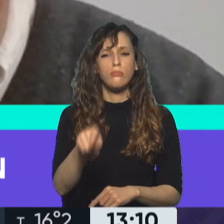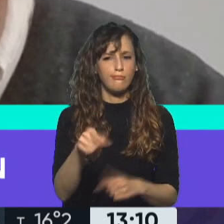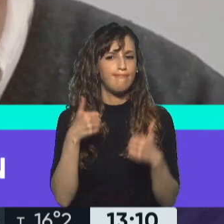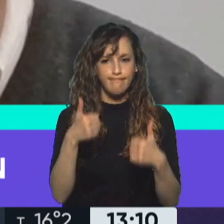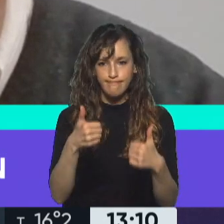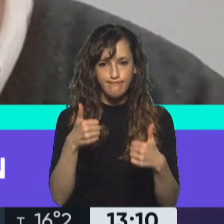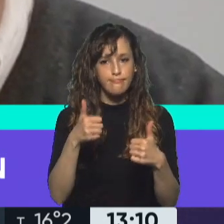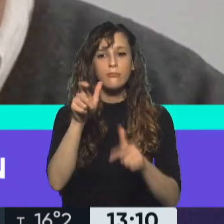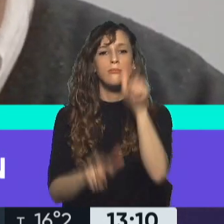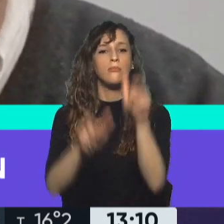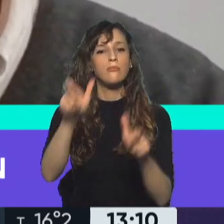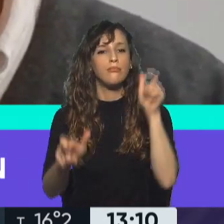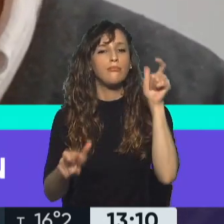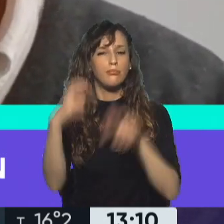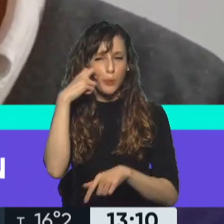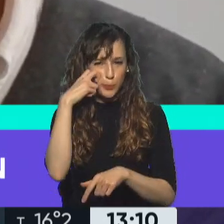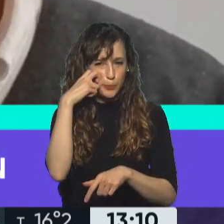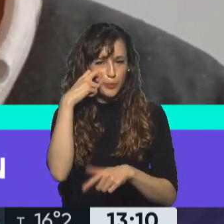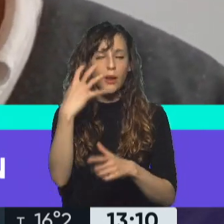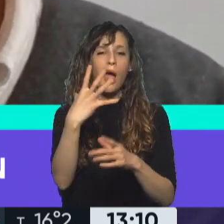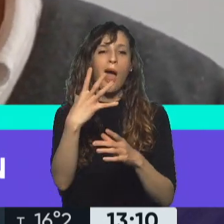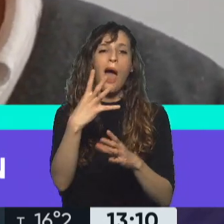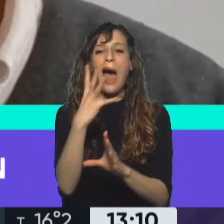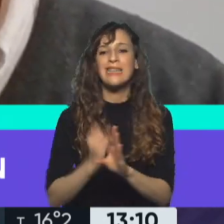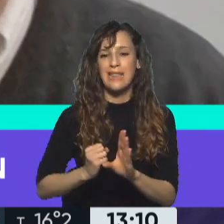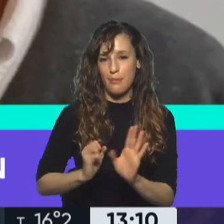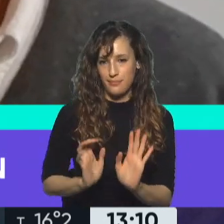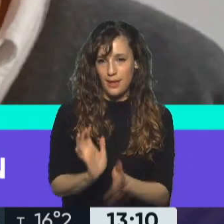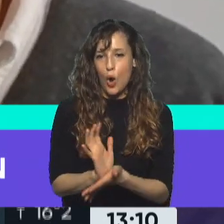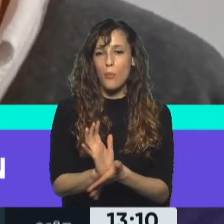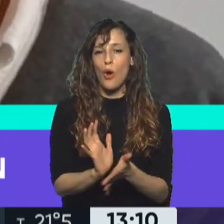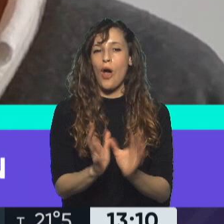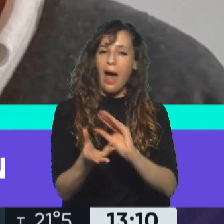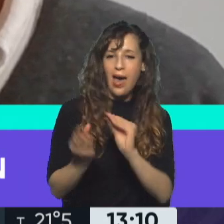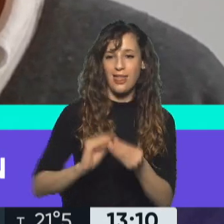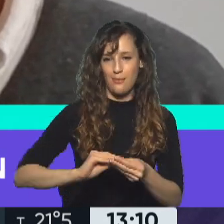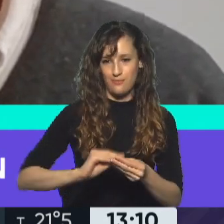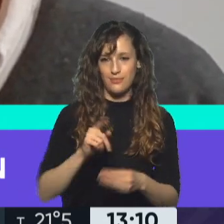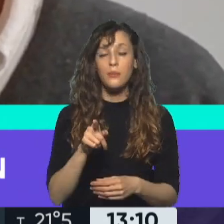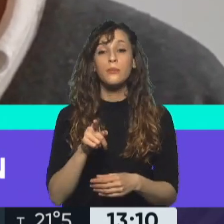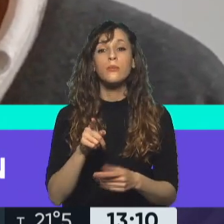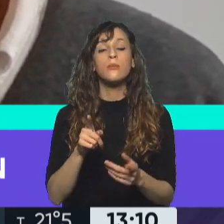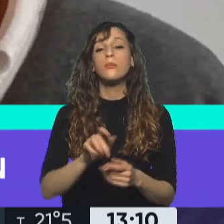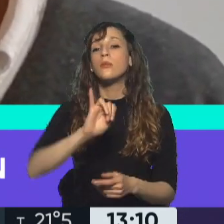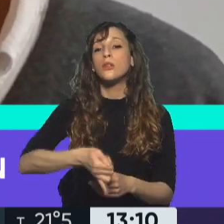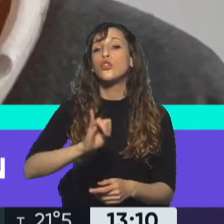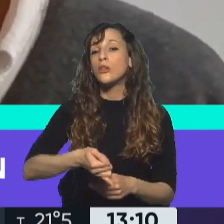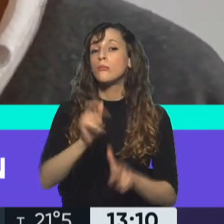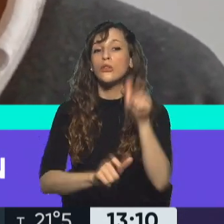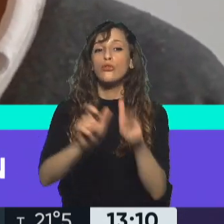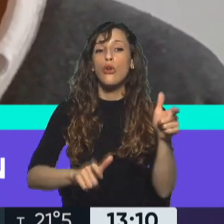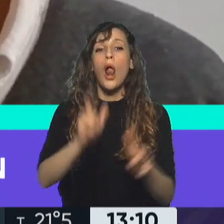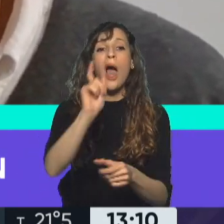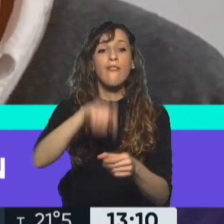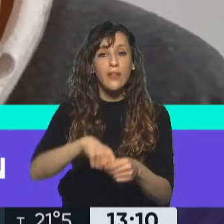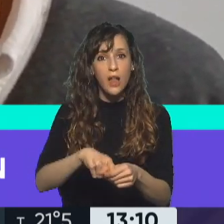por nuestros adultos mayores. En esta primera etapa de implementación, lo que tienen que hacer nuestros afiliados y afiliadas es